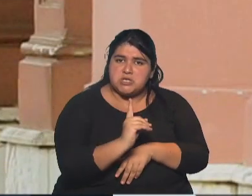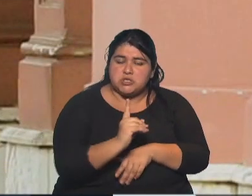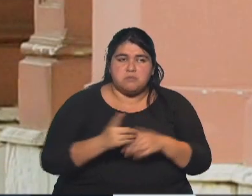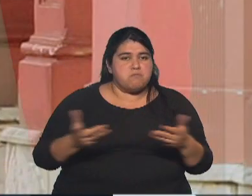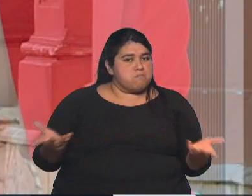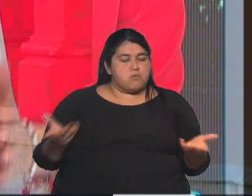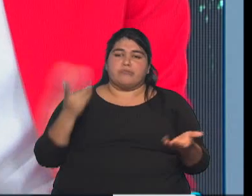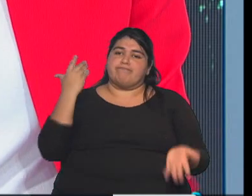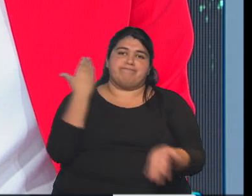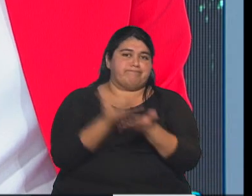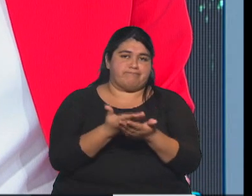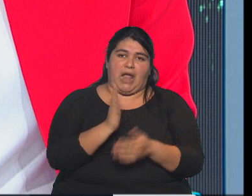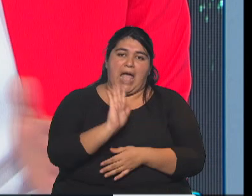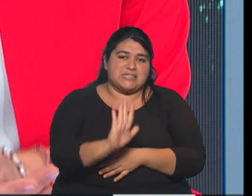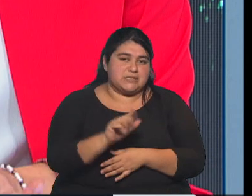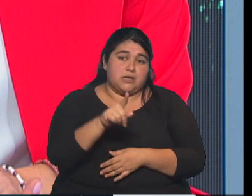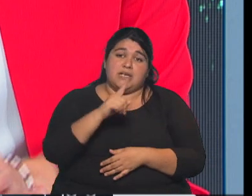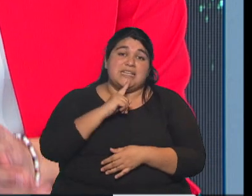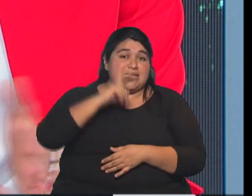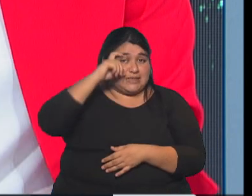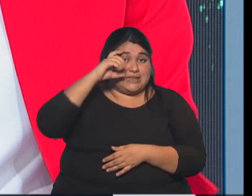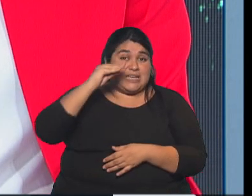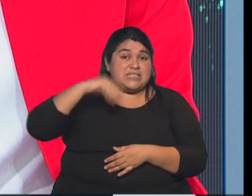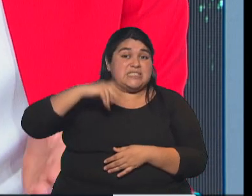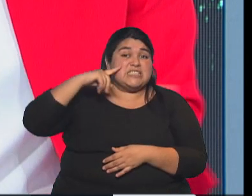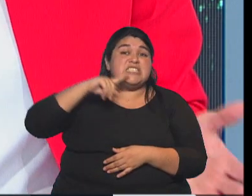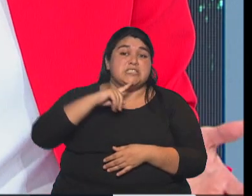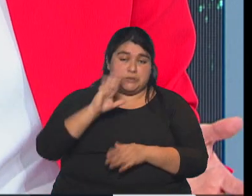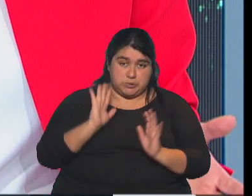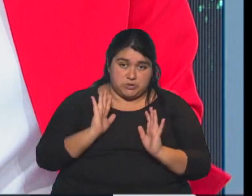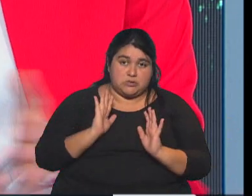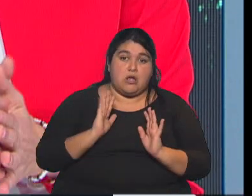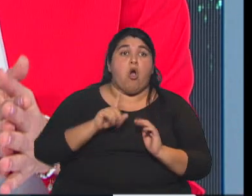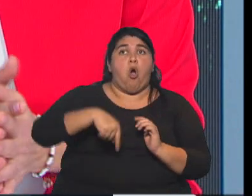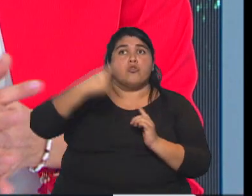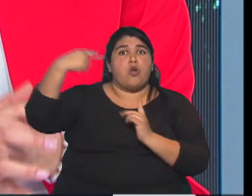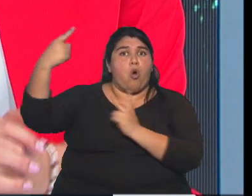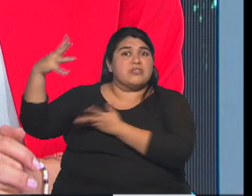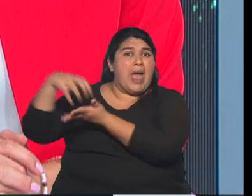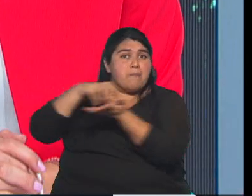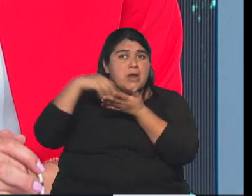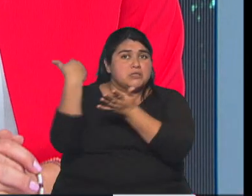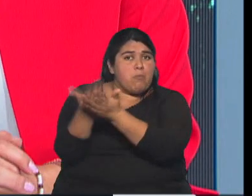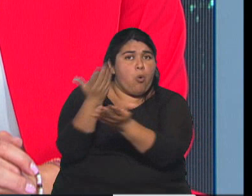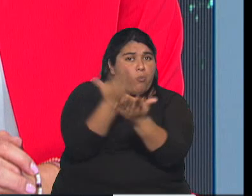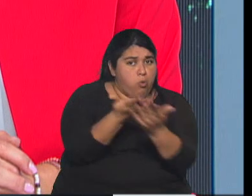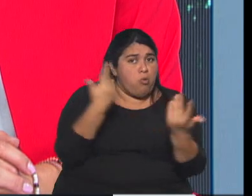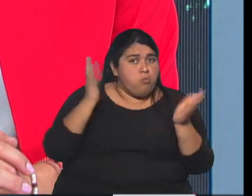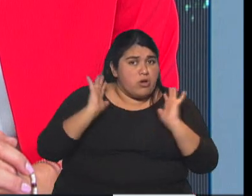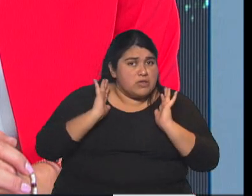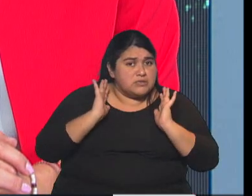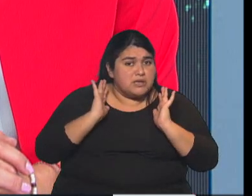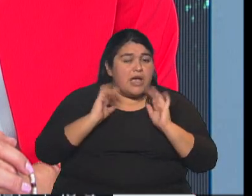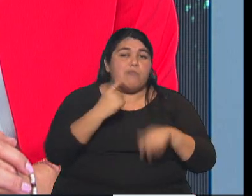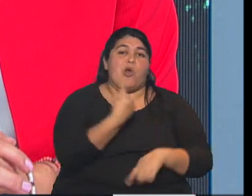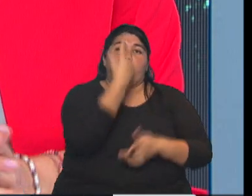finalmente presentándose únicamente Techin, a una licitación en la que podría haber otras empresas del mundo que se hubieran presentado. Pero